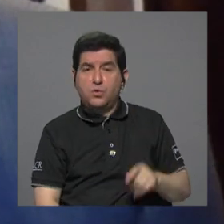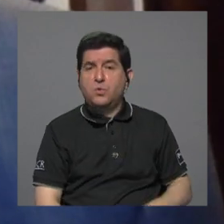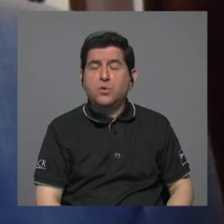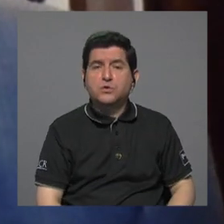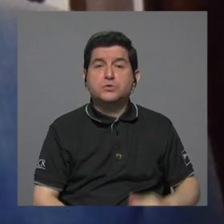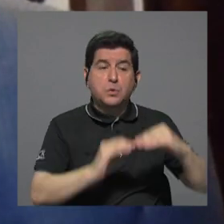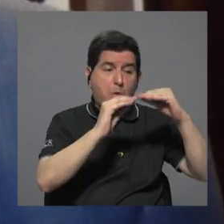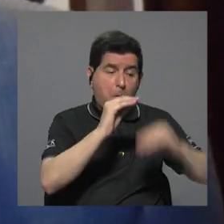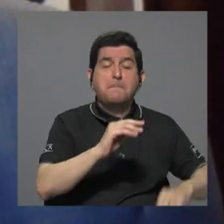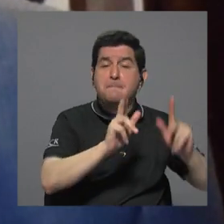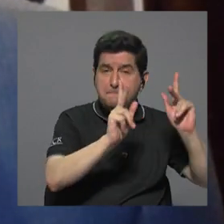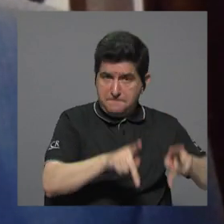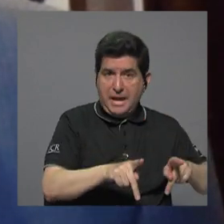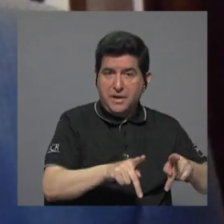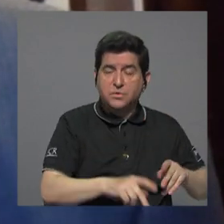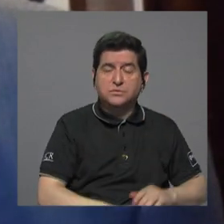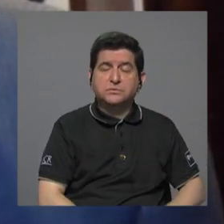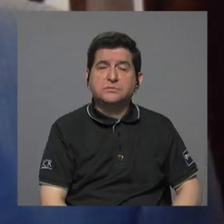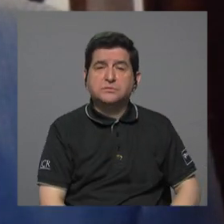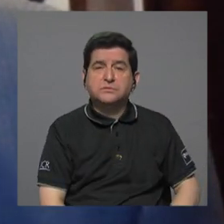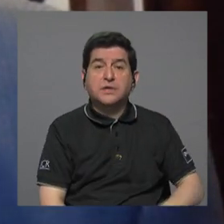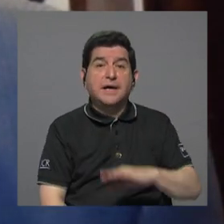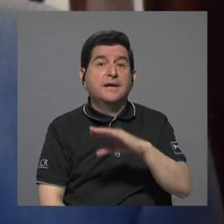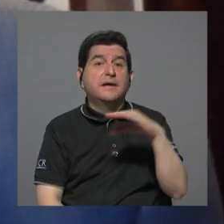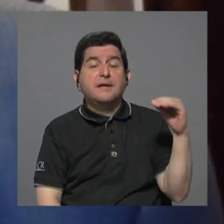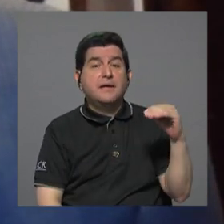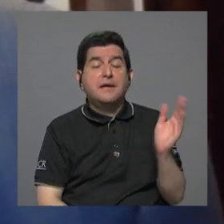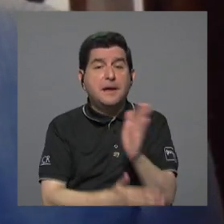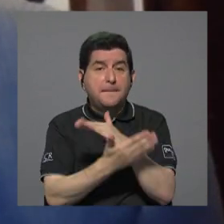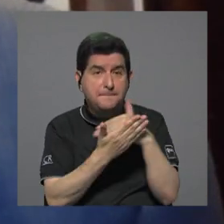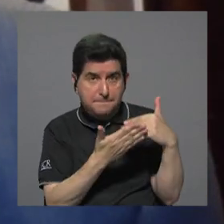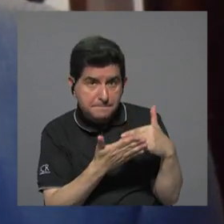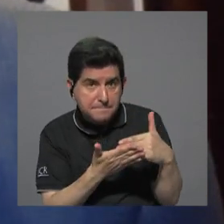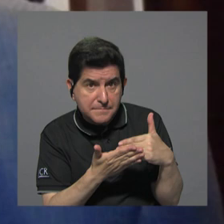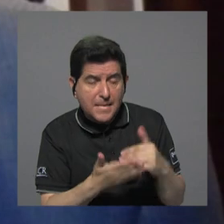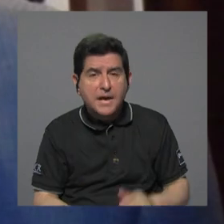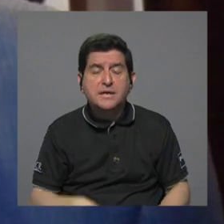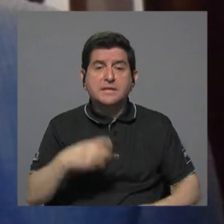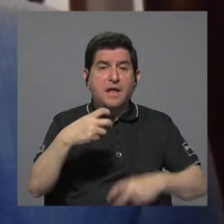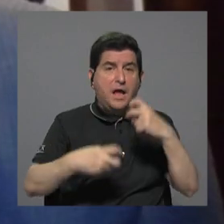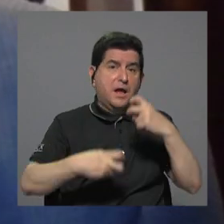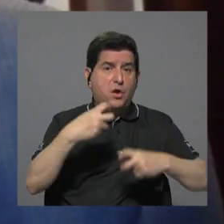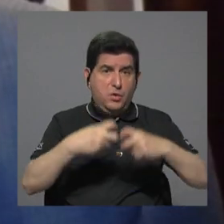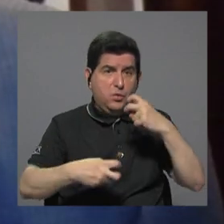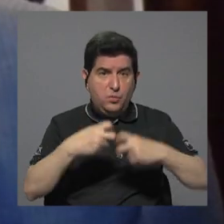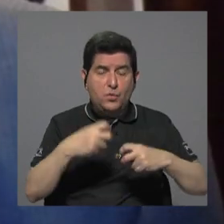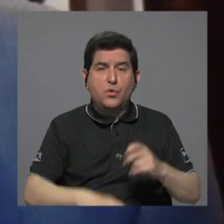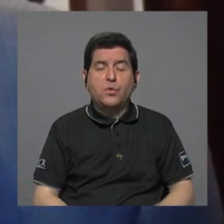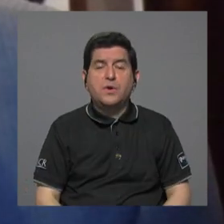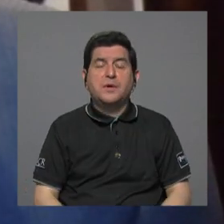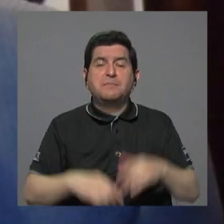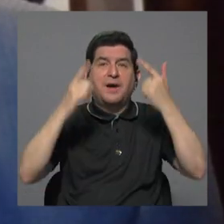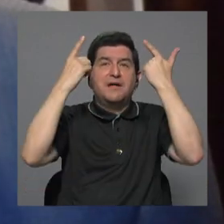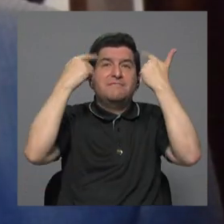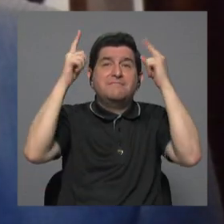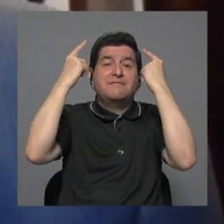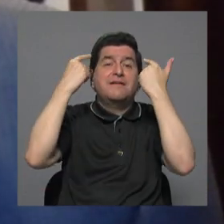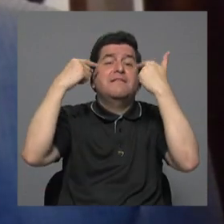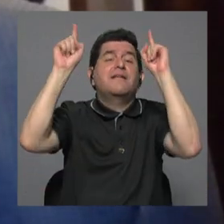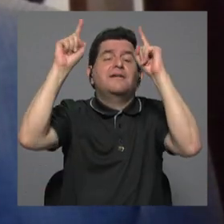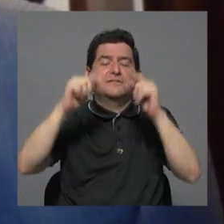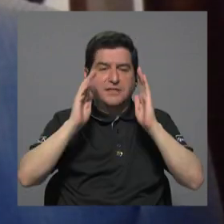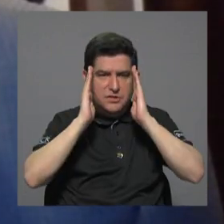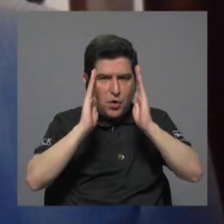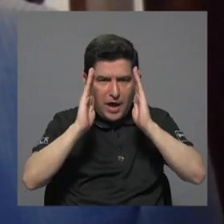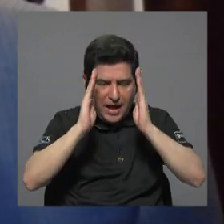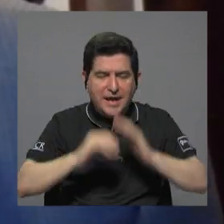menos personal y parte de ello está el problema de la eficiencia en la